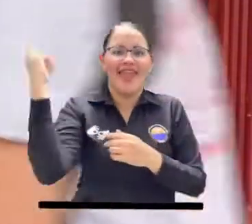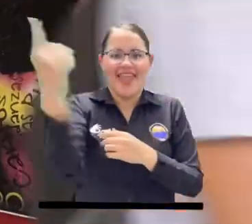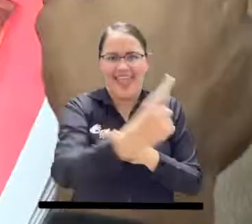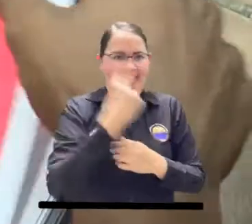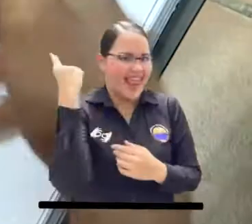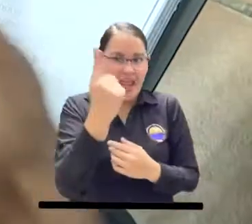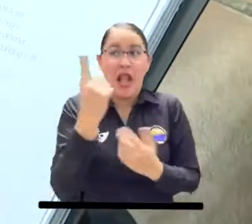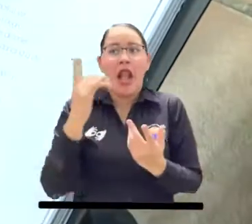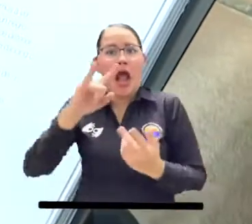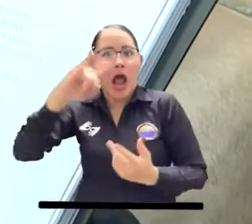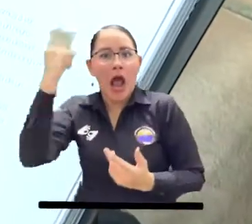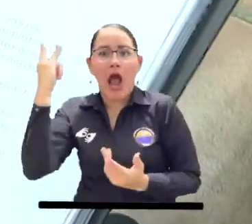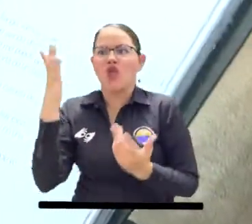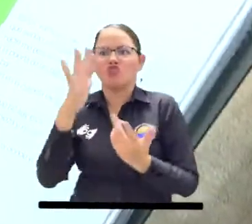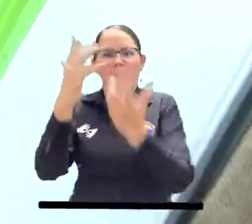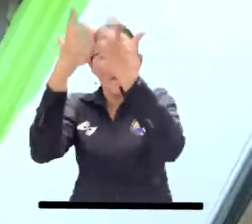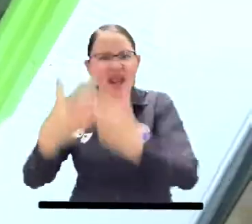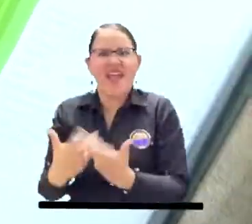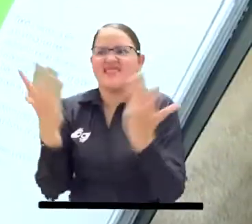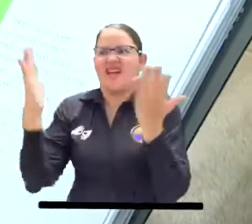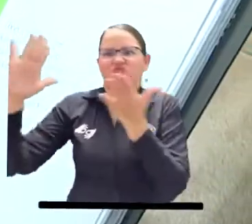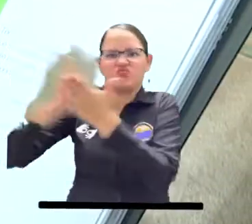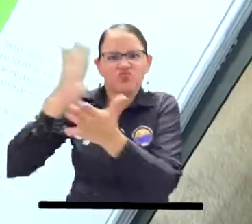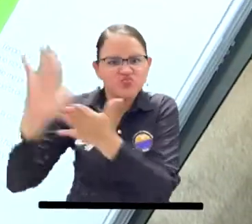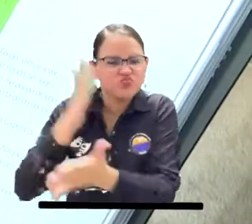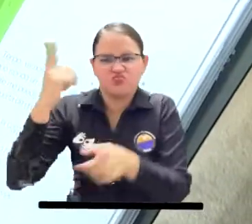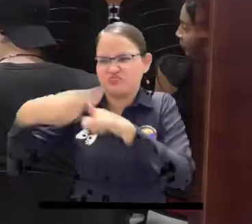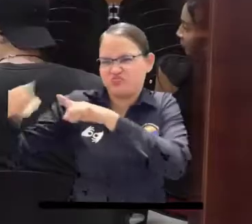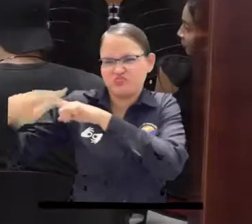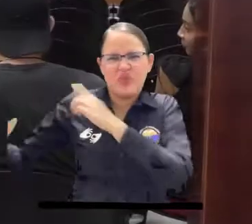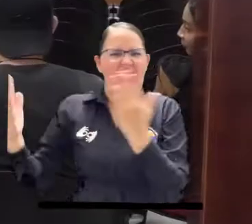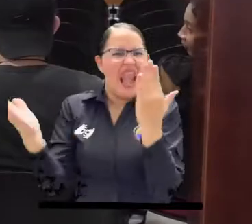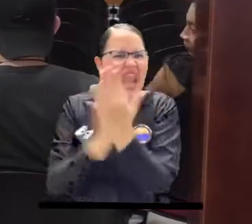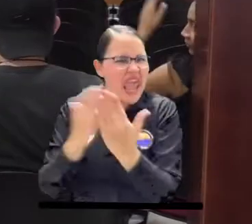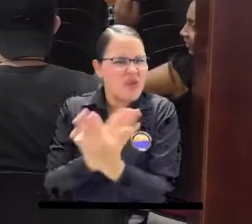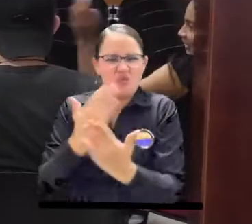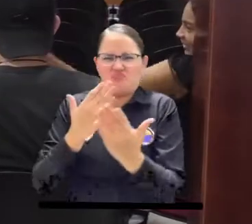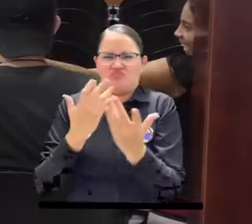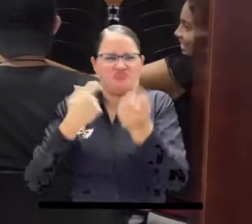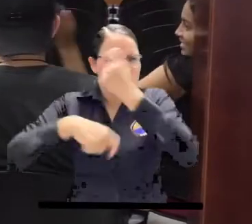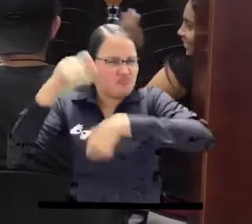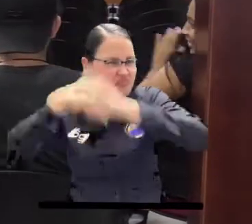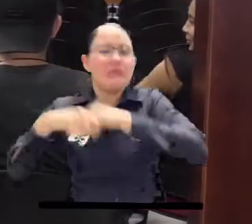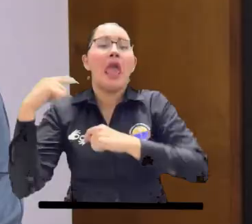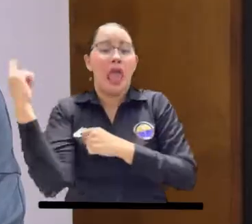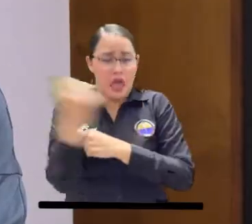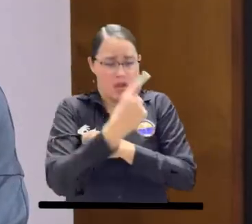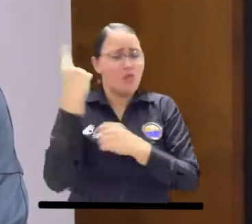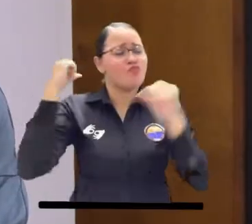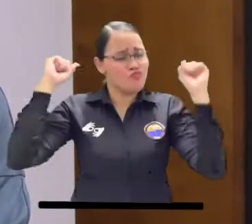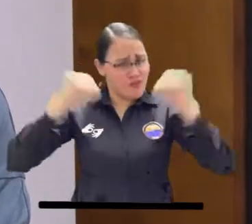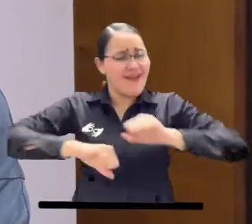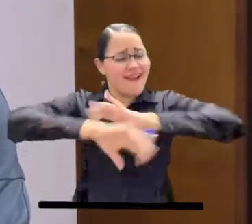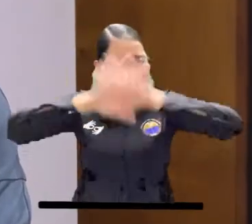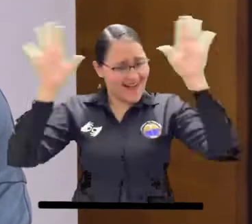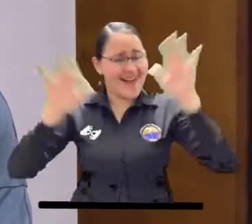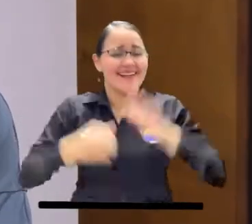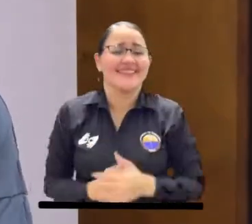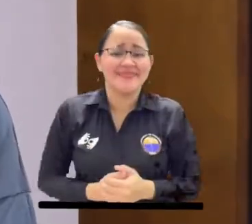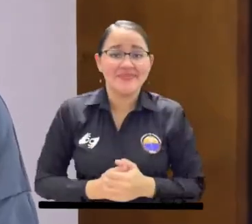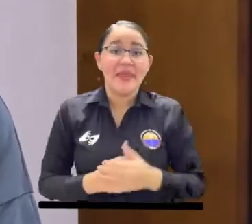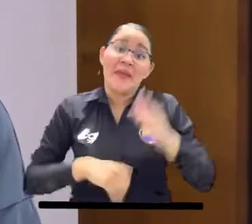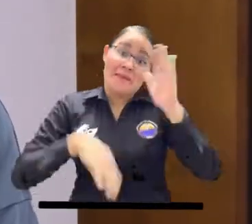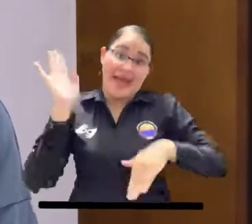decirlo, de todas las editoriales y librerías que van a estar presentes así, así como también otras instituciones. En especial,